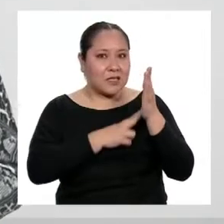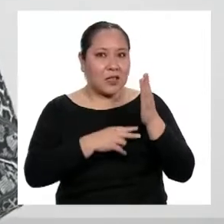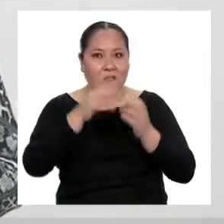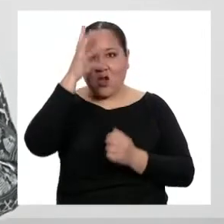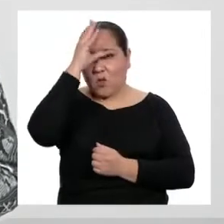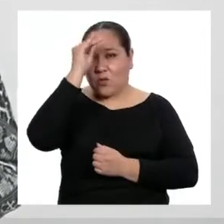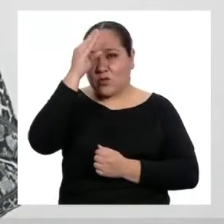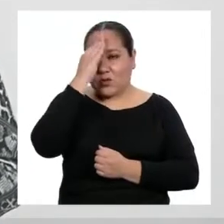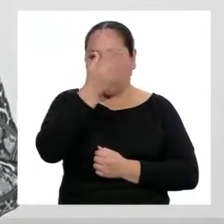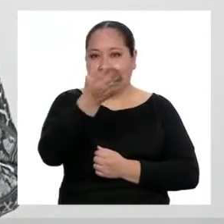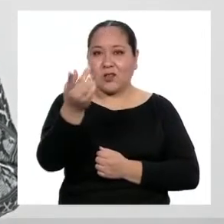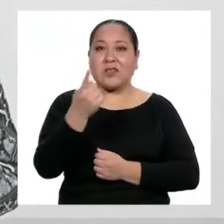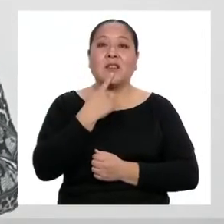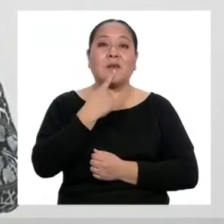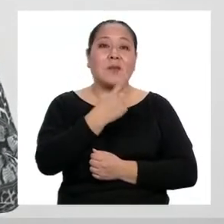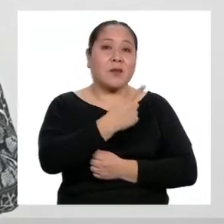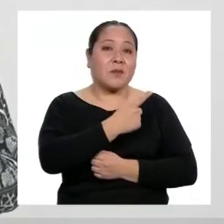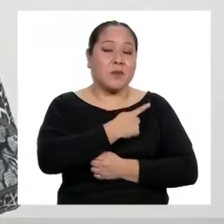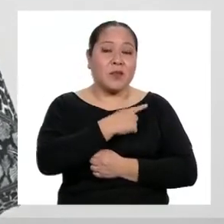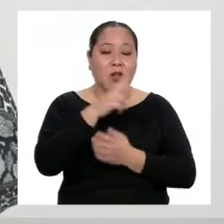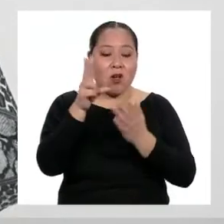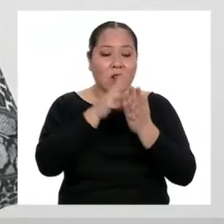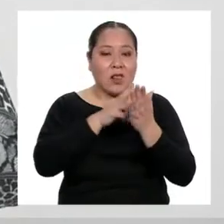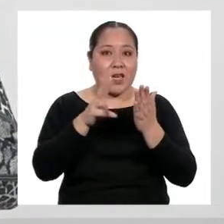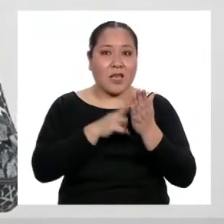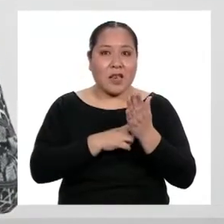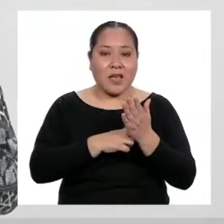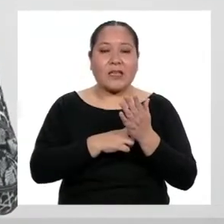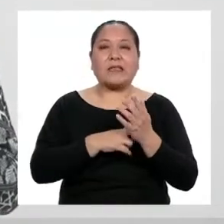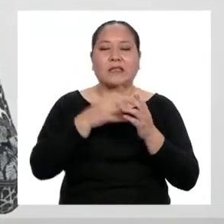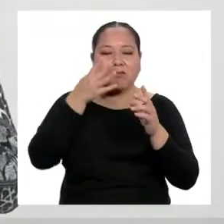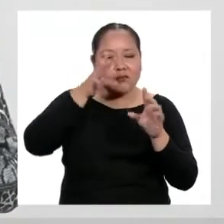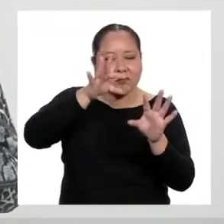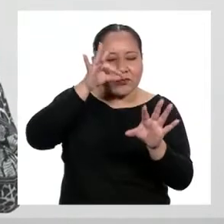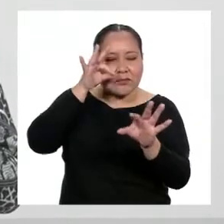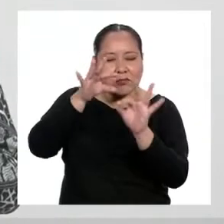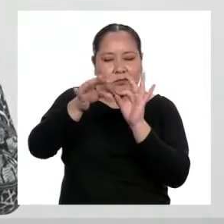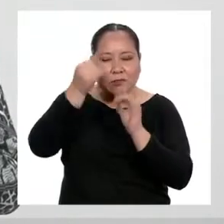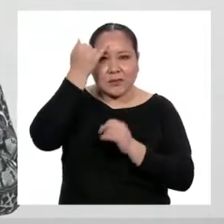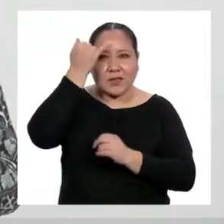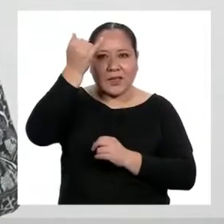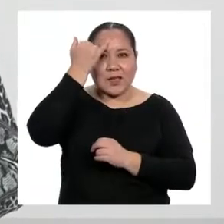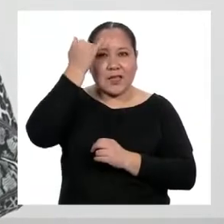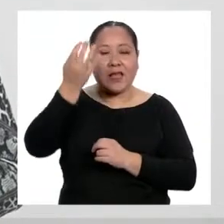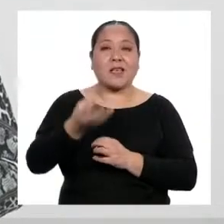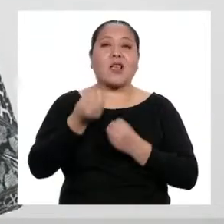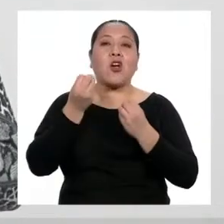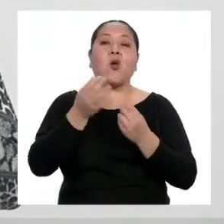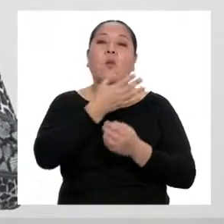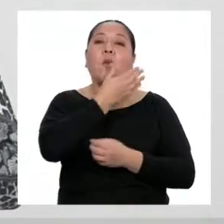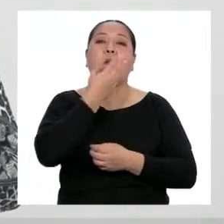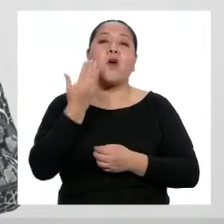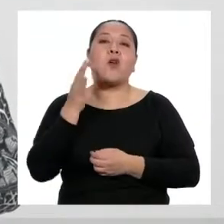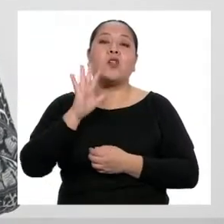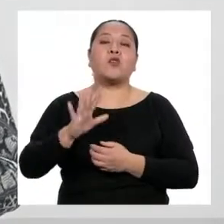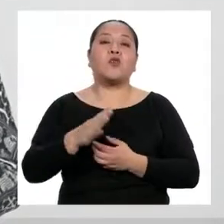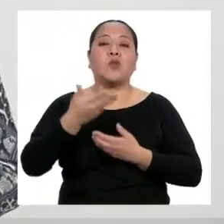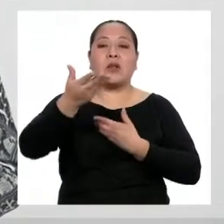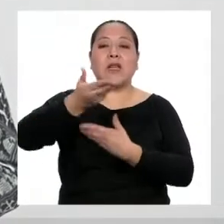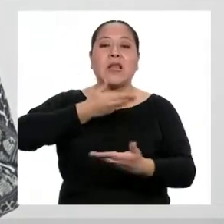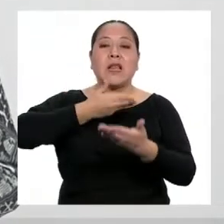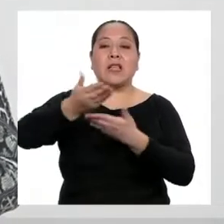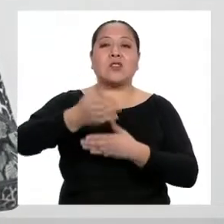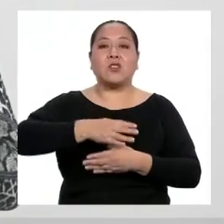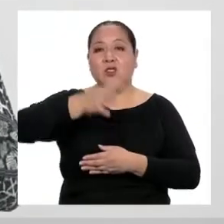chicas de primero y secundaria leerán e irán identificando ideas en torno a cómo mejorar sus relaciones